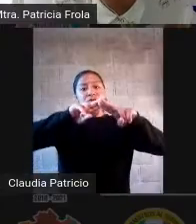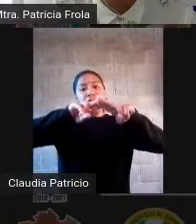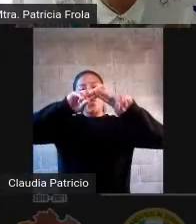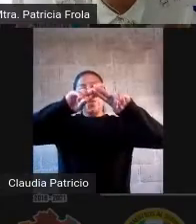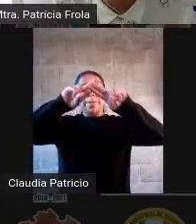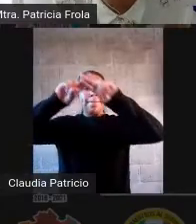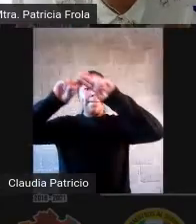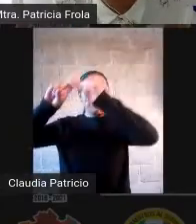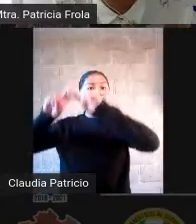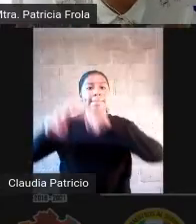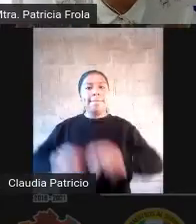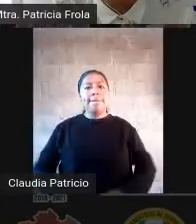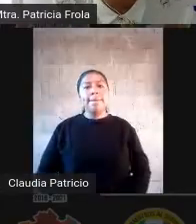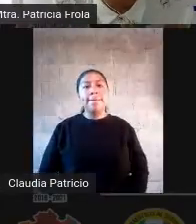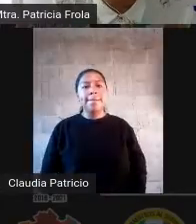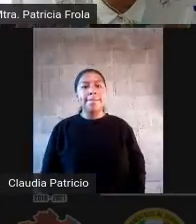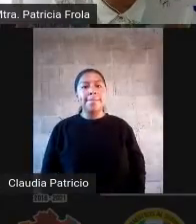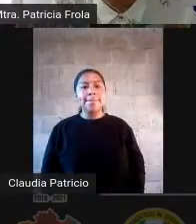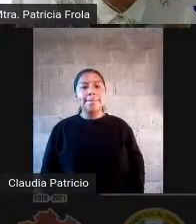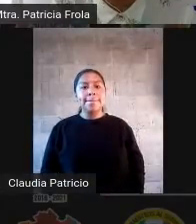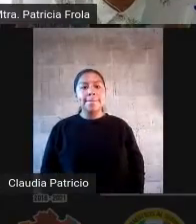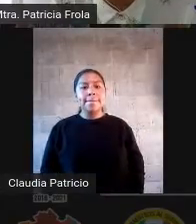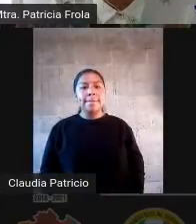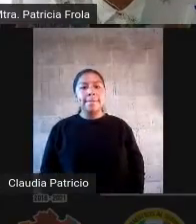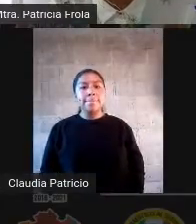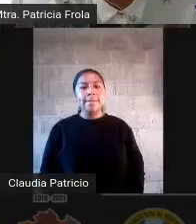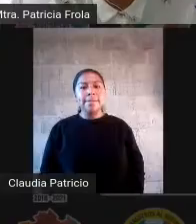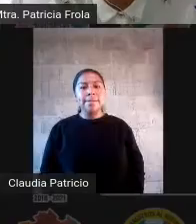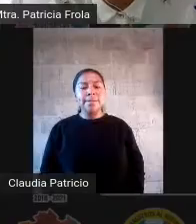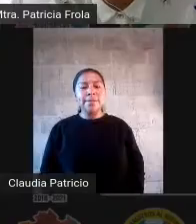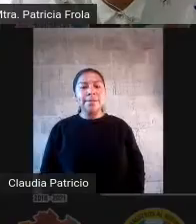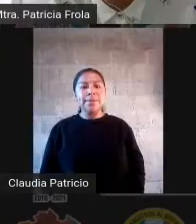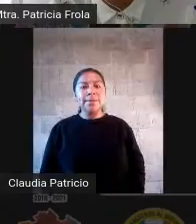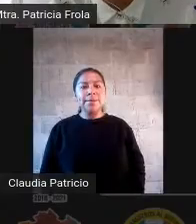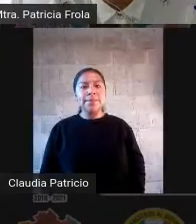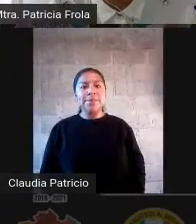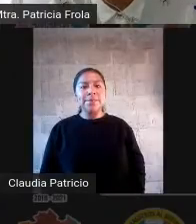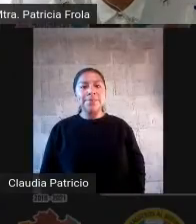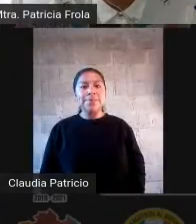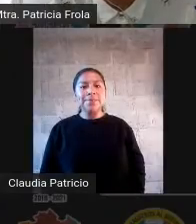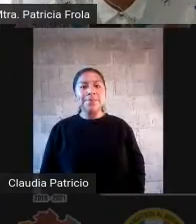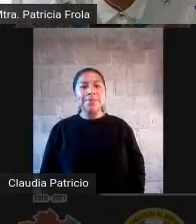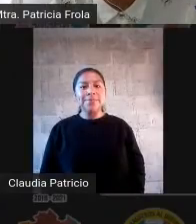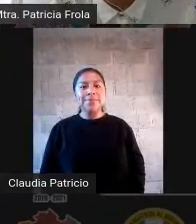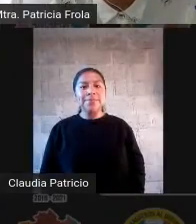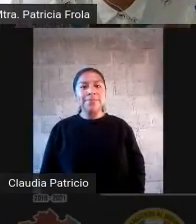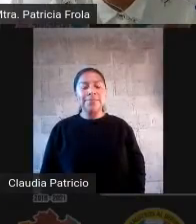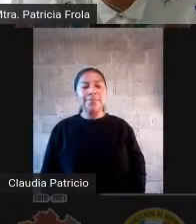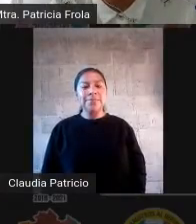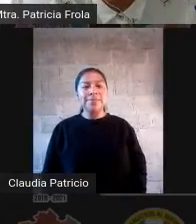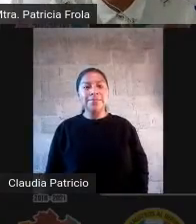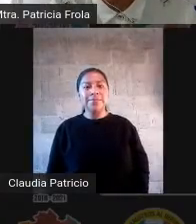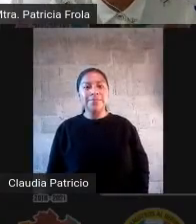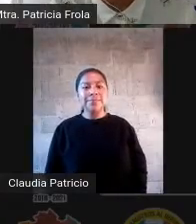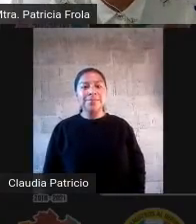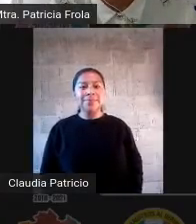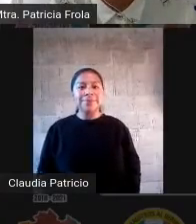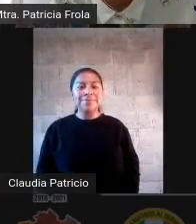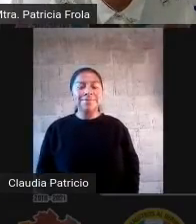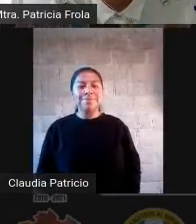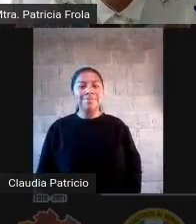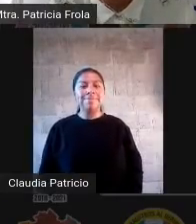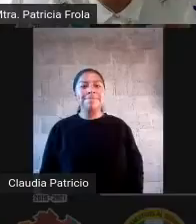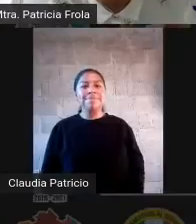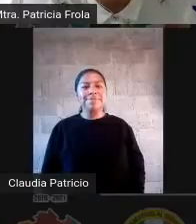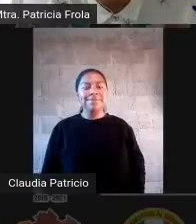muy bien. Claudia, que nos está haciendo favor de interpretar con lengua de señas. Adelante.